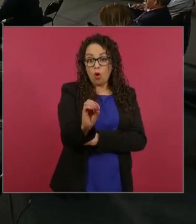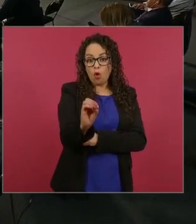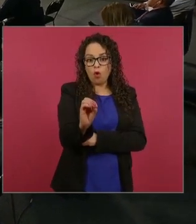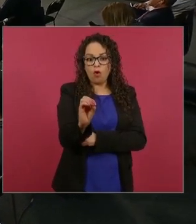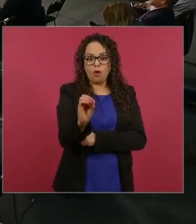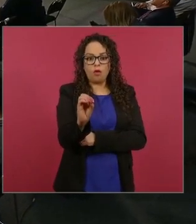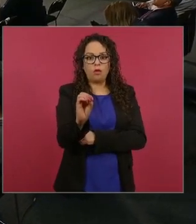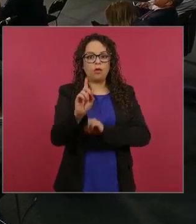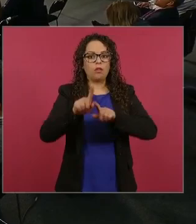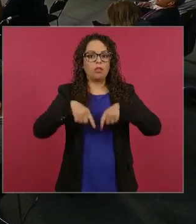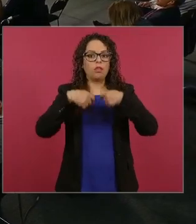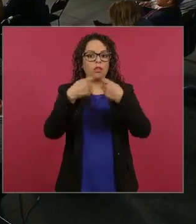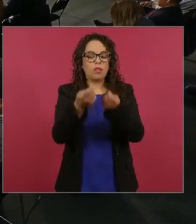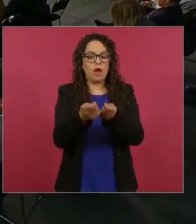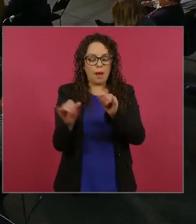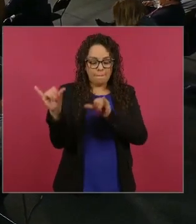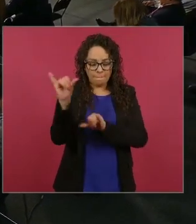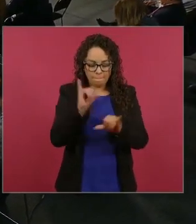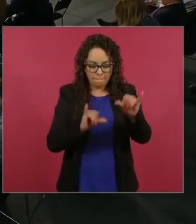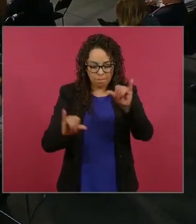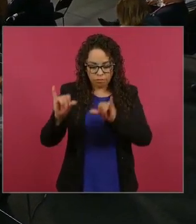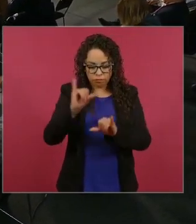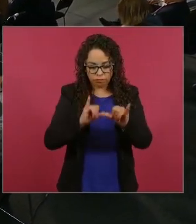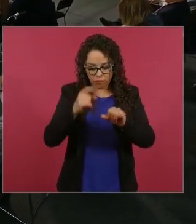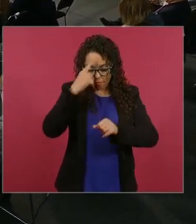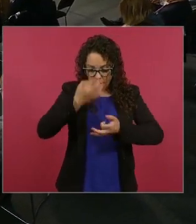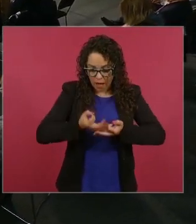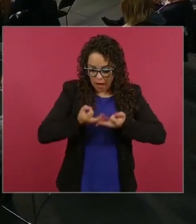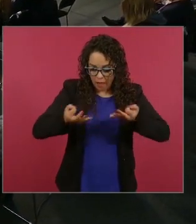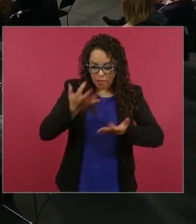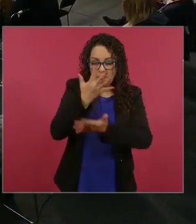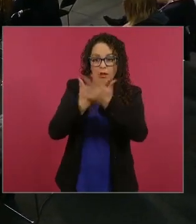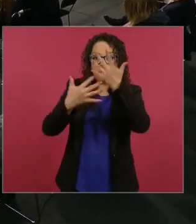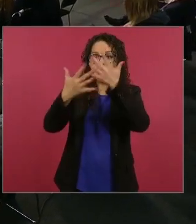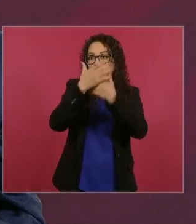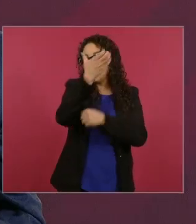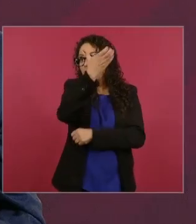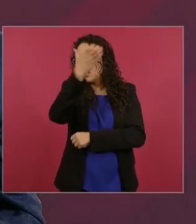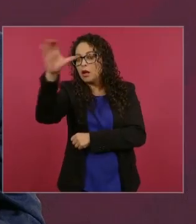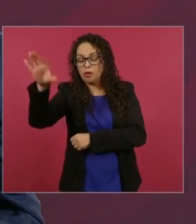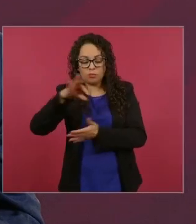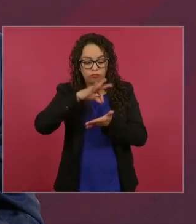fertilizantes para sembrar sus tierras.